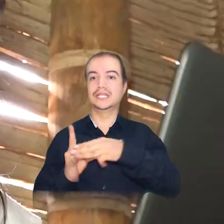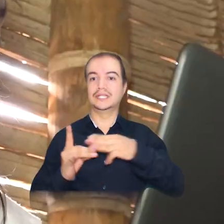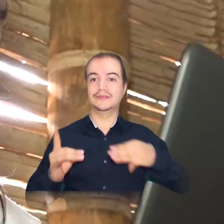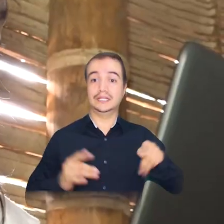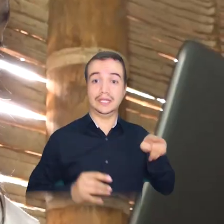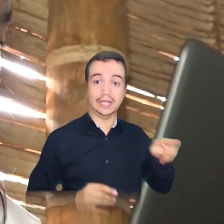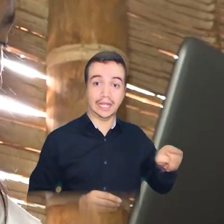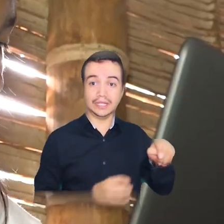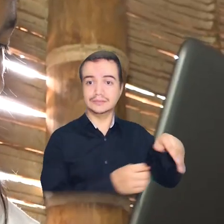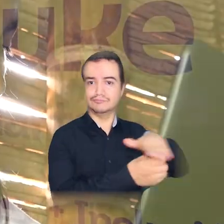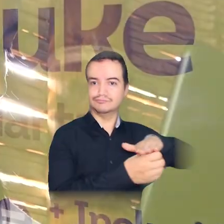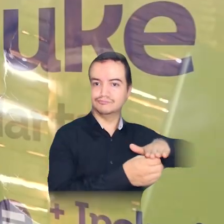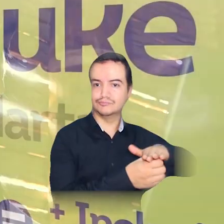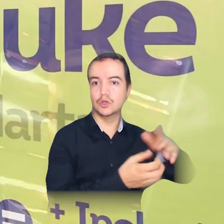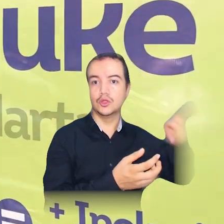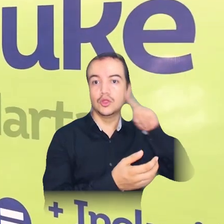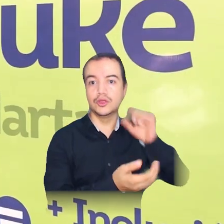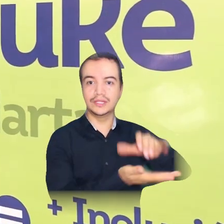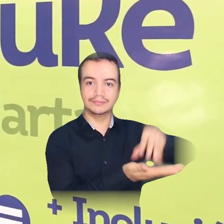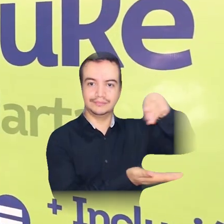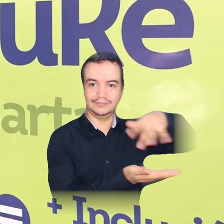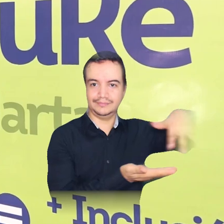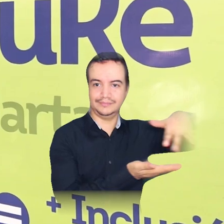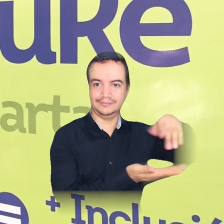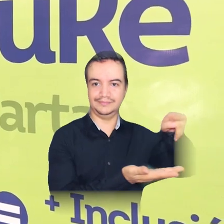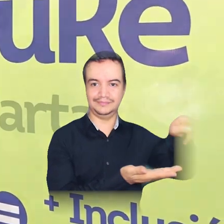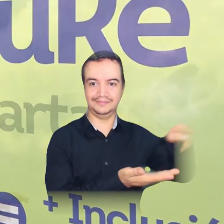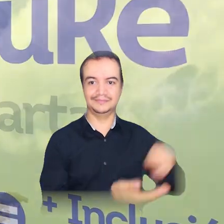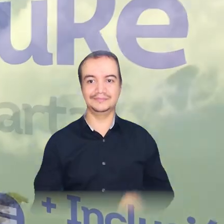Murumuque, en la Sierra Nevada de Santa Marta.